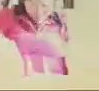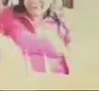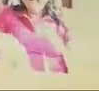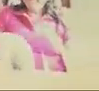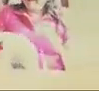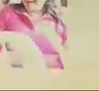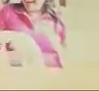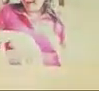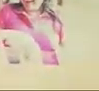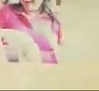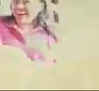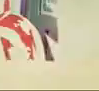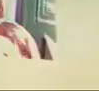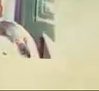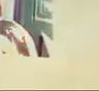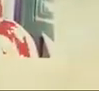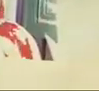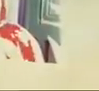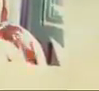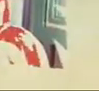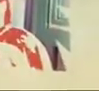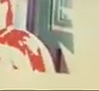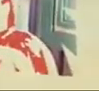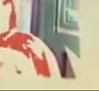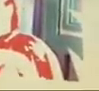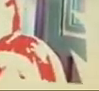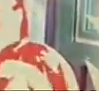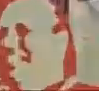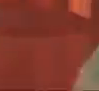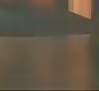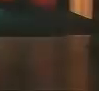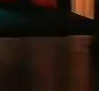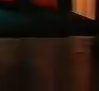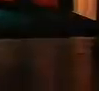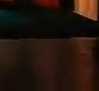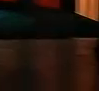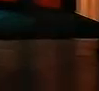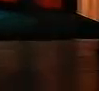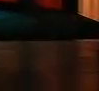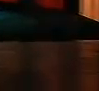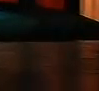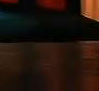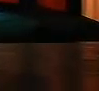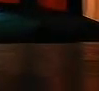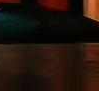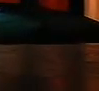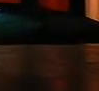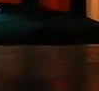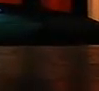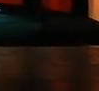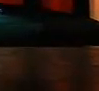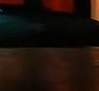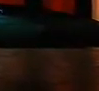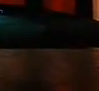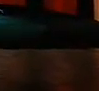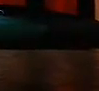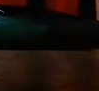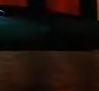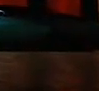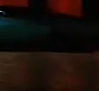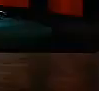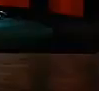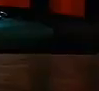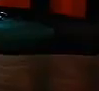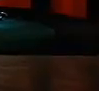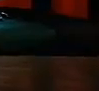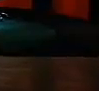Pueblo, pueblo, pueblo pa' la asamblea, con las bases, la juego, esa es la idea, la asamblea pa'l pueblo, pueblo pa' la asamblea, el pueblo despierta, la